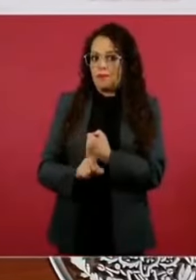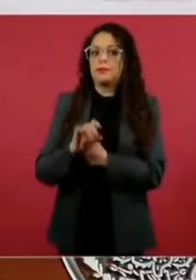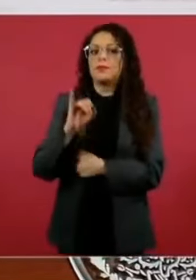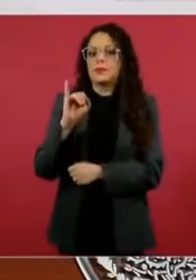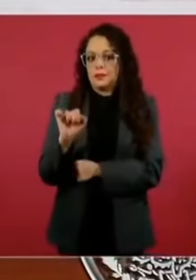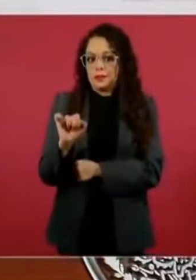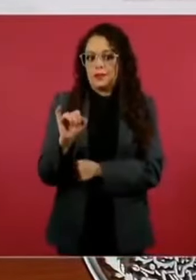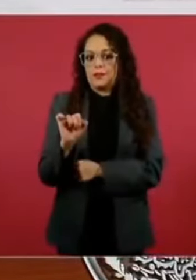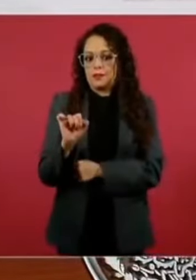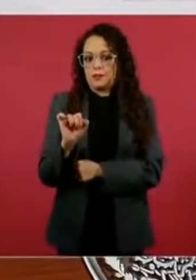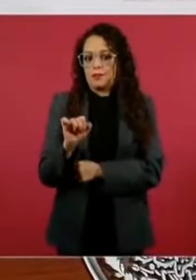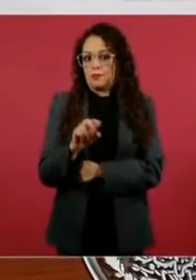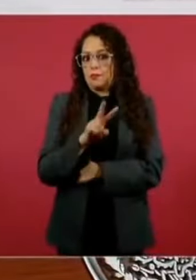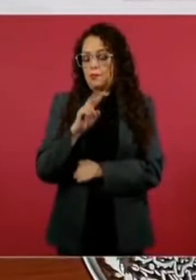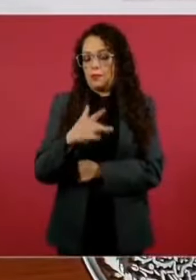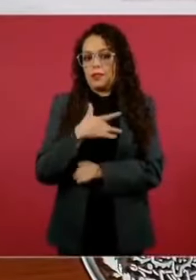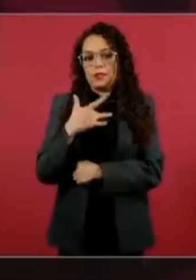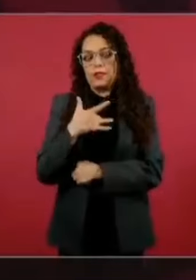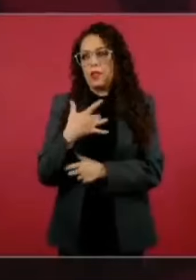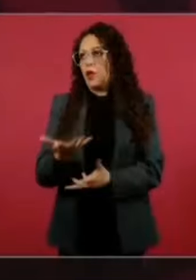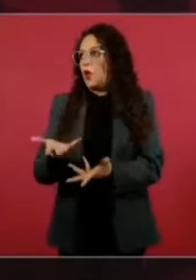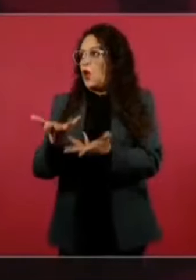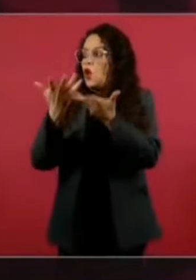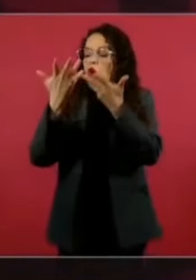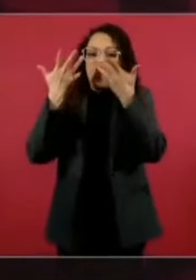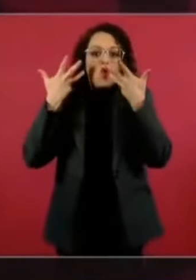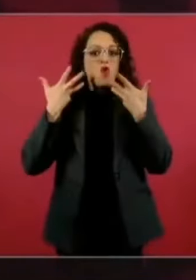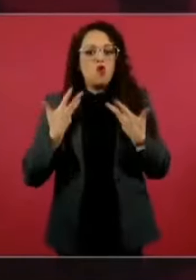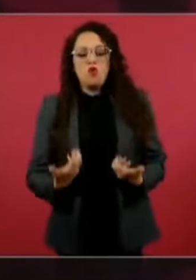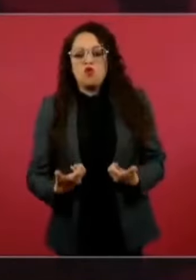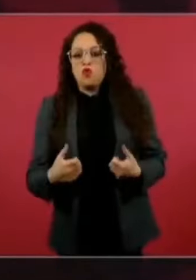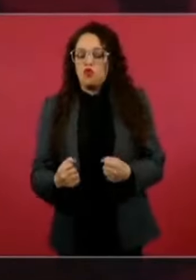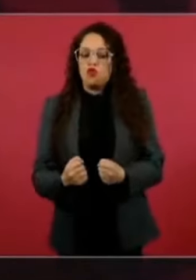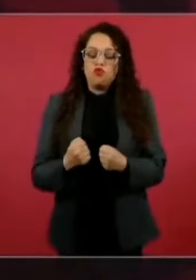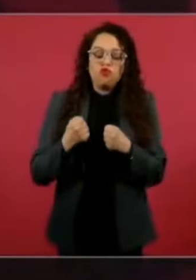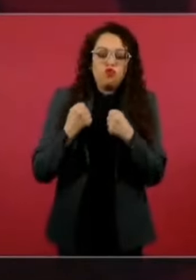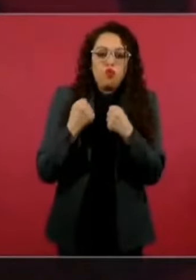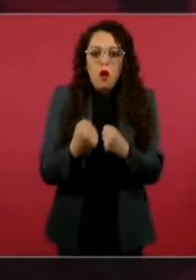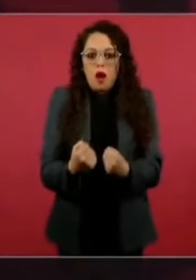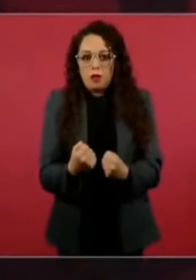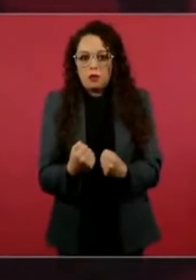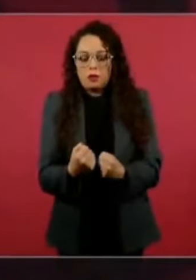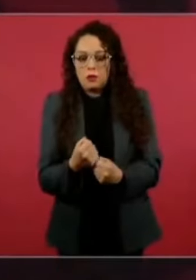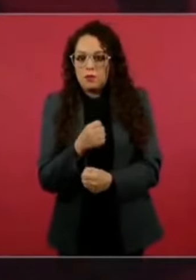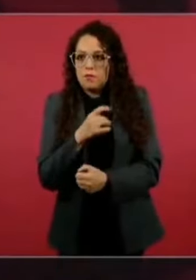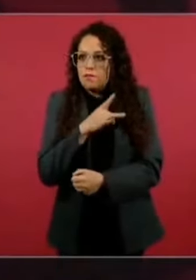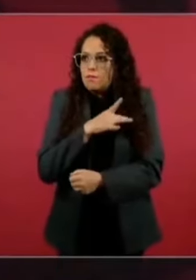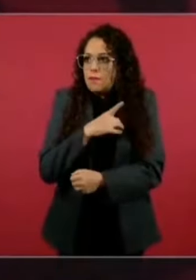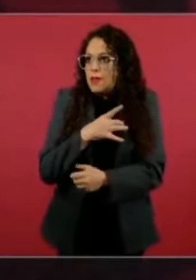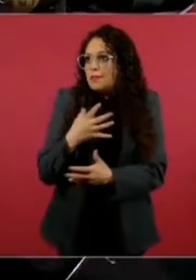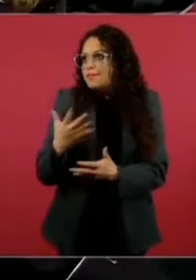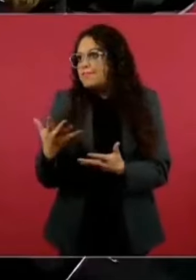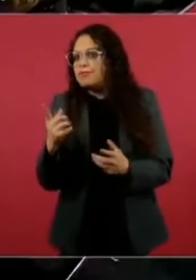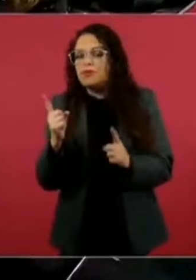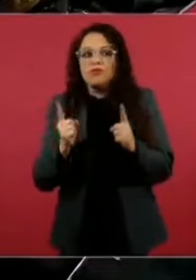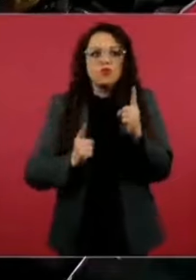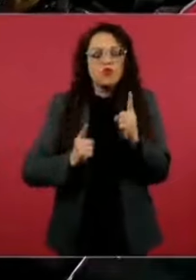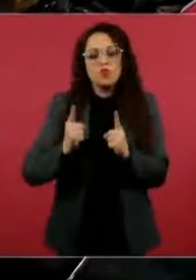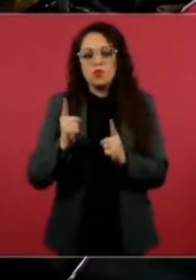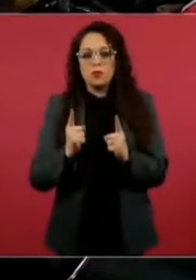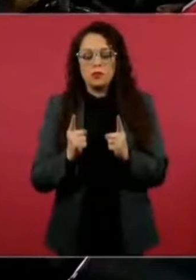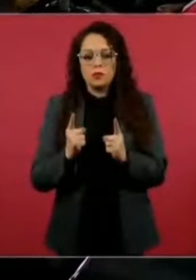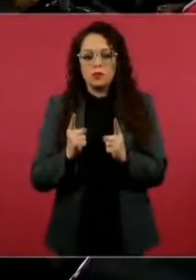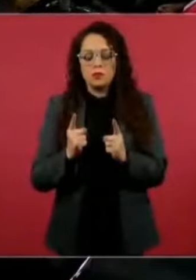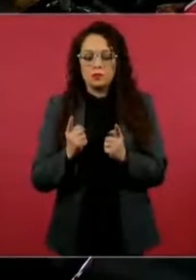de mucho